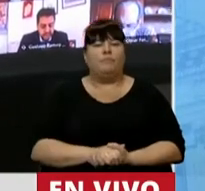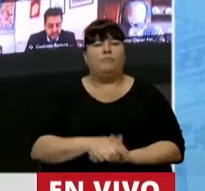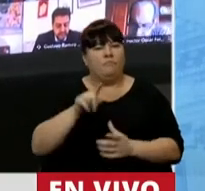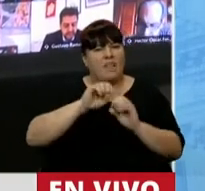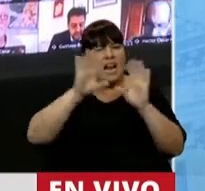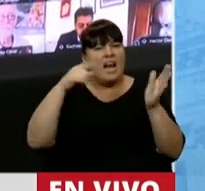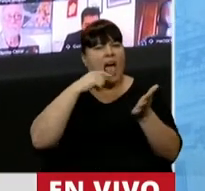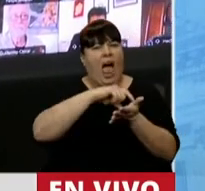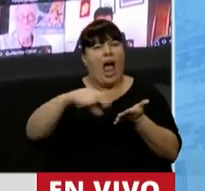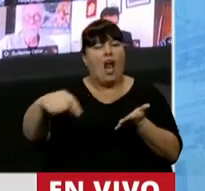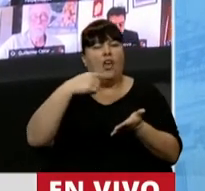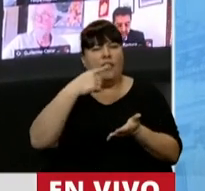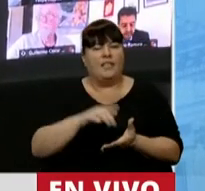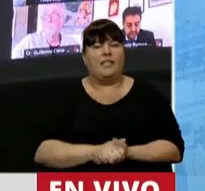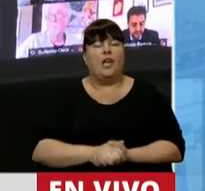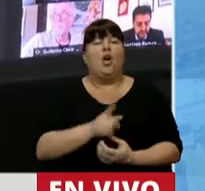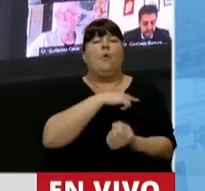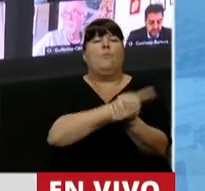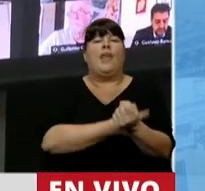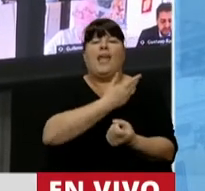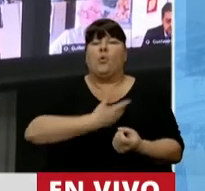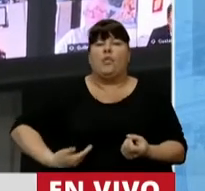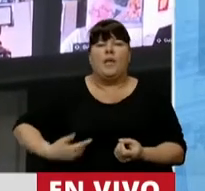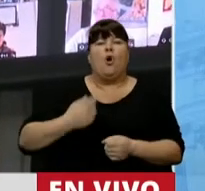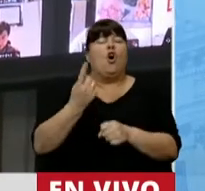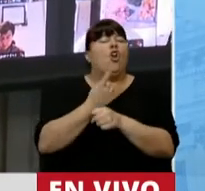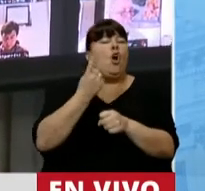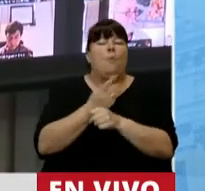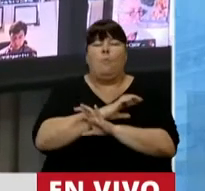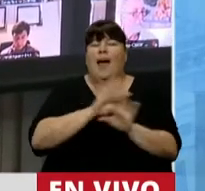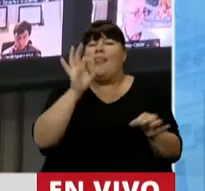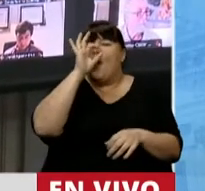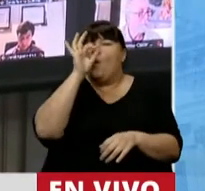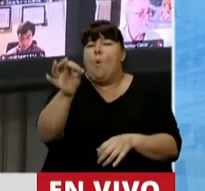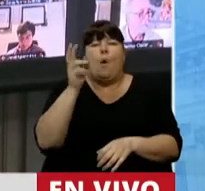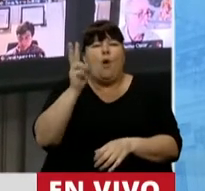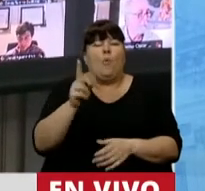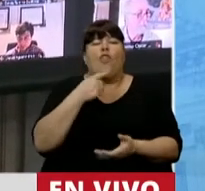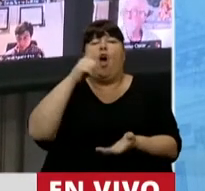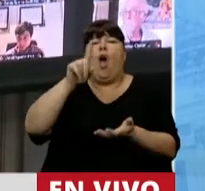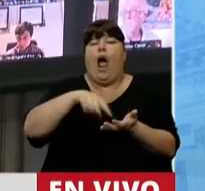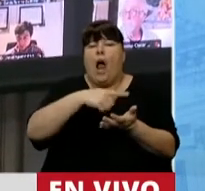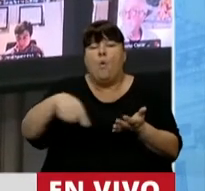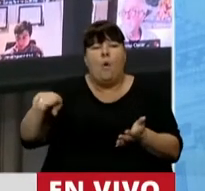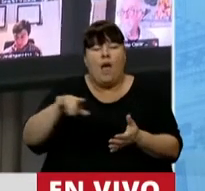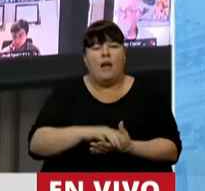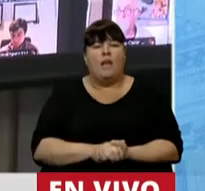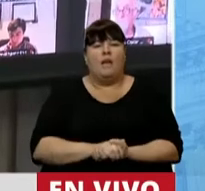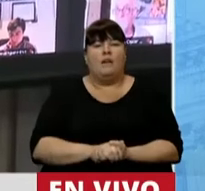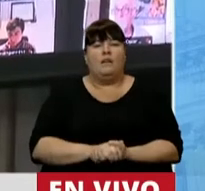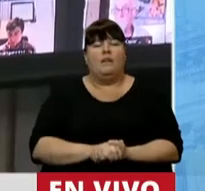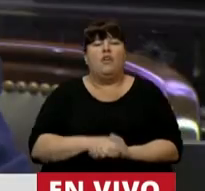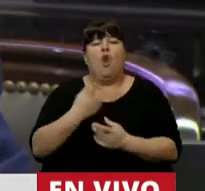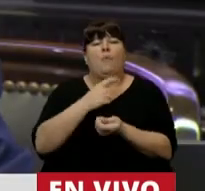en forma expresa dice, el Poder Ejecutivo no podrá en ningún caso bajo pena de nulidad absoluta e